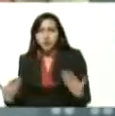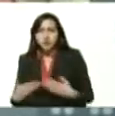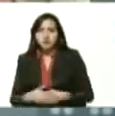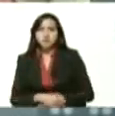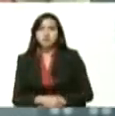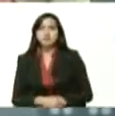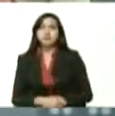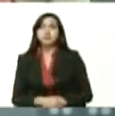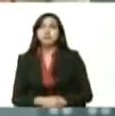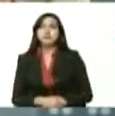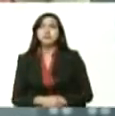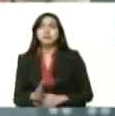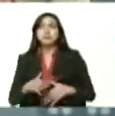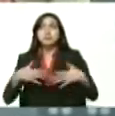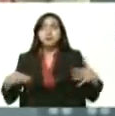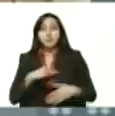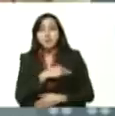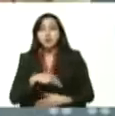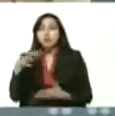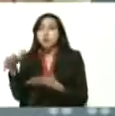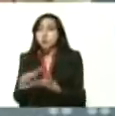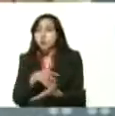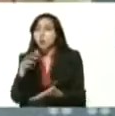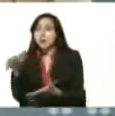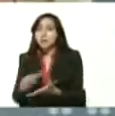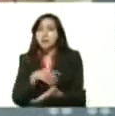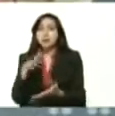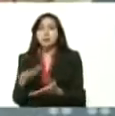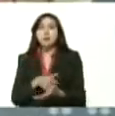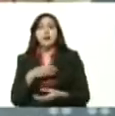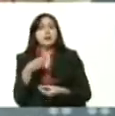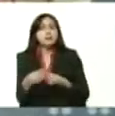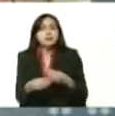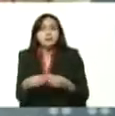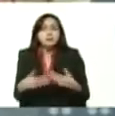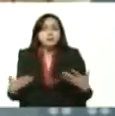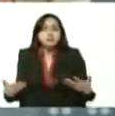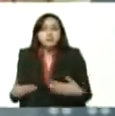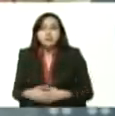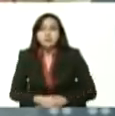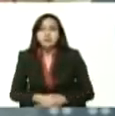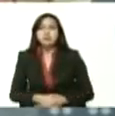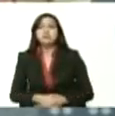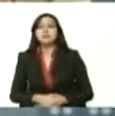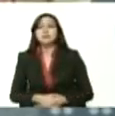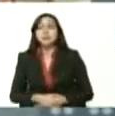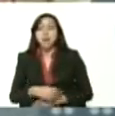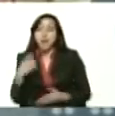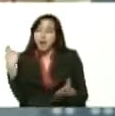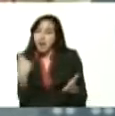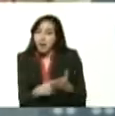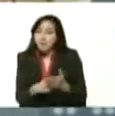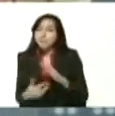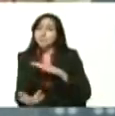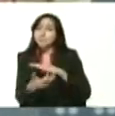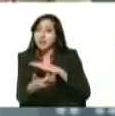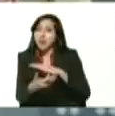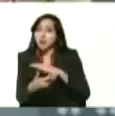la gran misión agro-venezuela es el financiamiento digital,